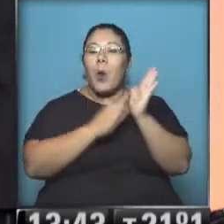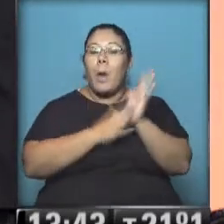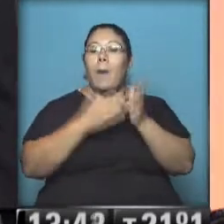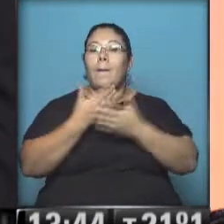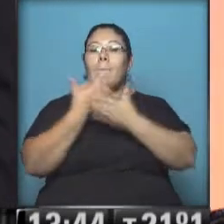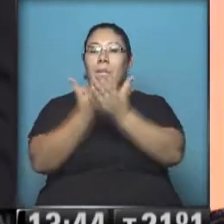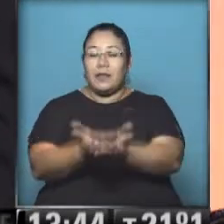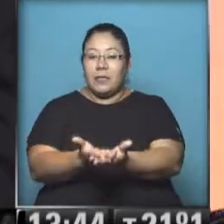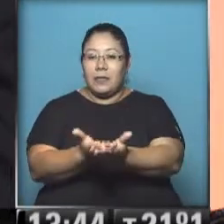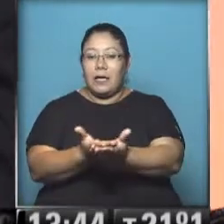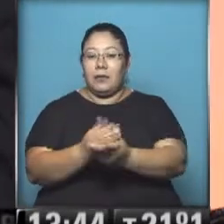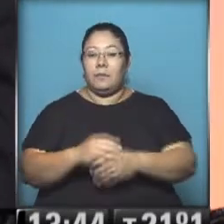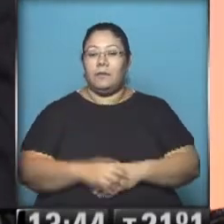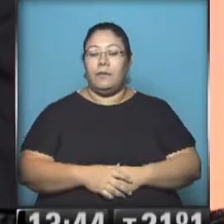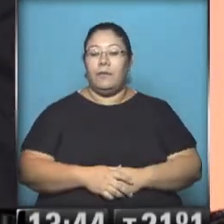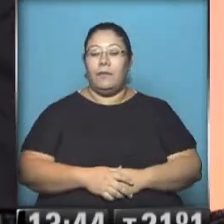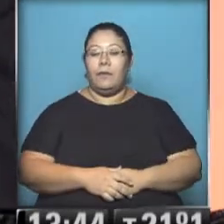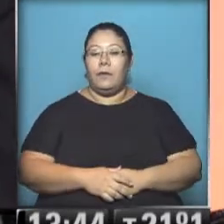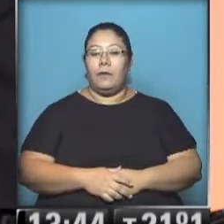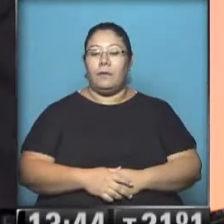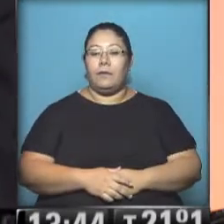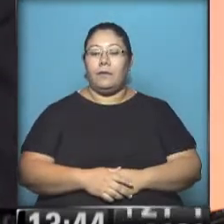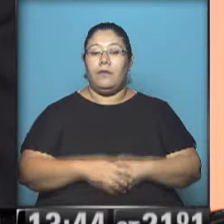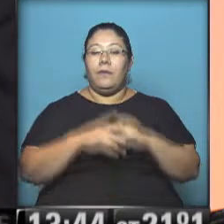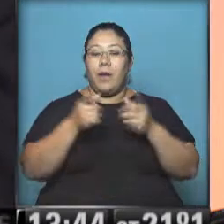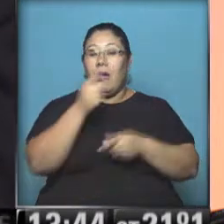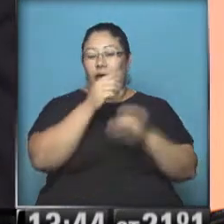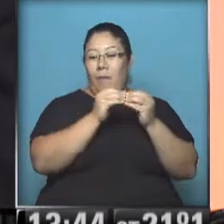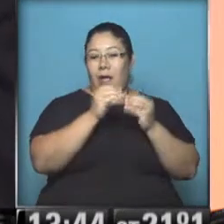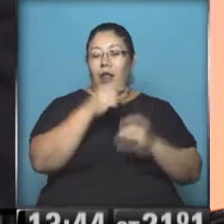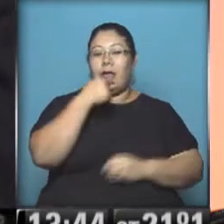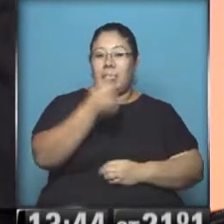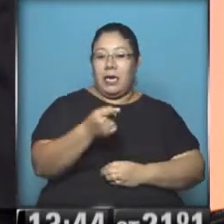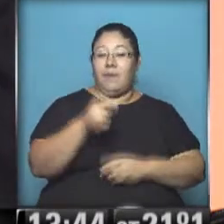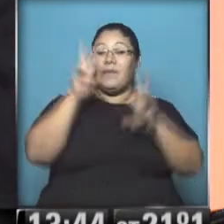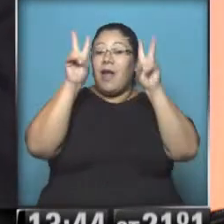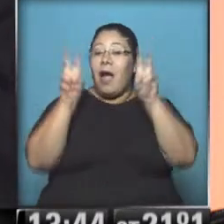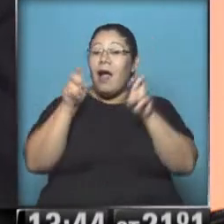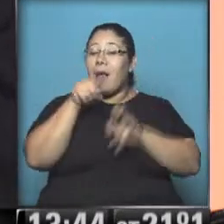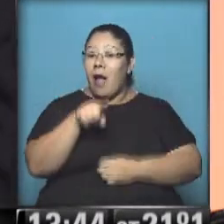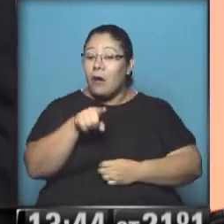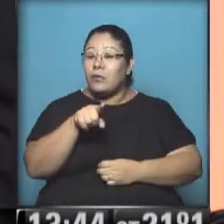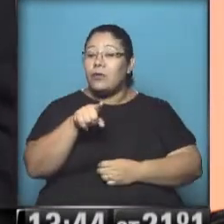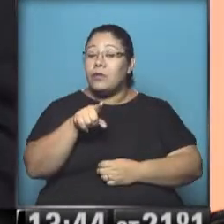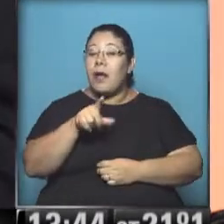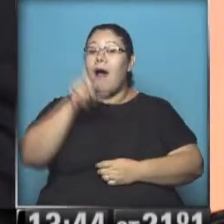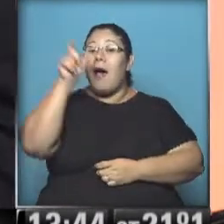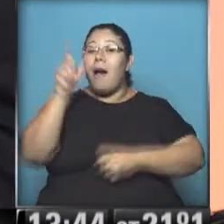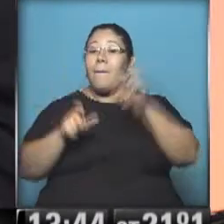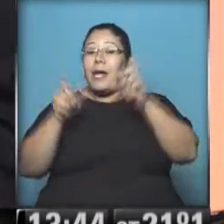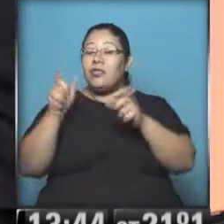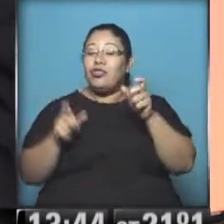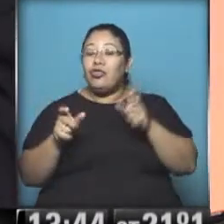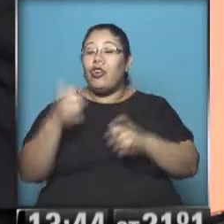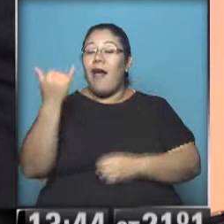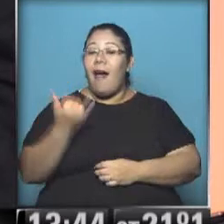Y a propósito de lo que decía Emilio Ruchan que recién, también acá en esta causa aparecen involucrados y seguramente tienen muchos elementos que